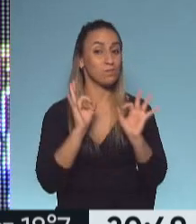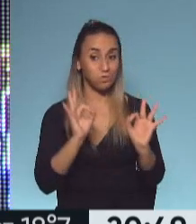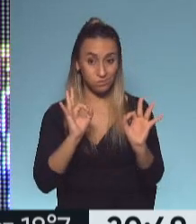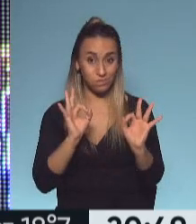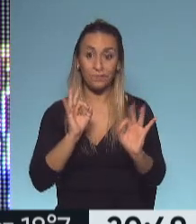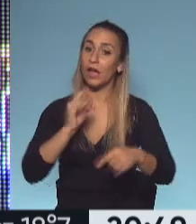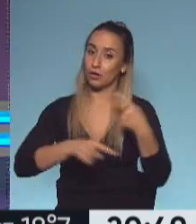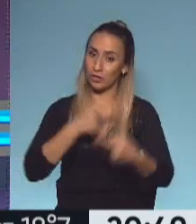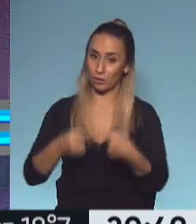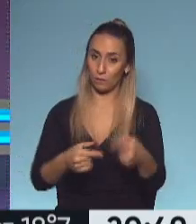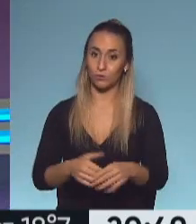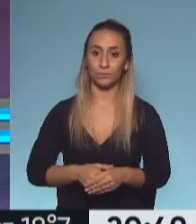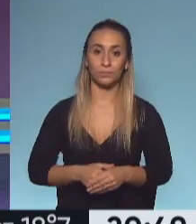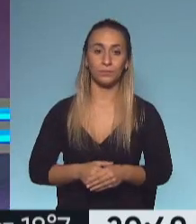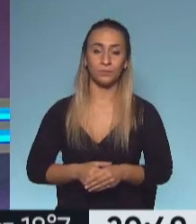Seguimos de esta forma.